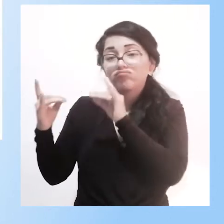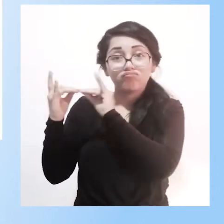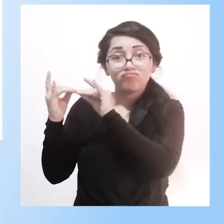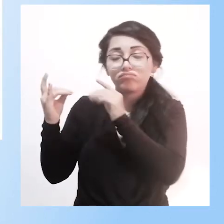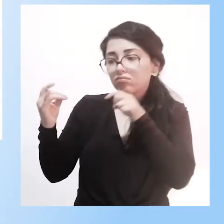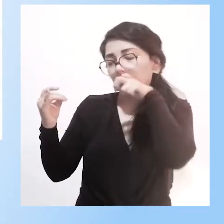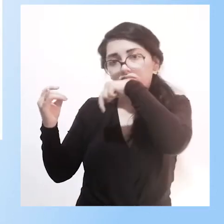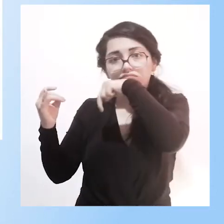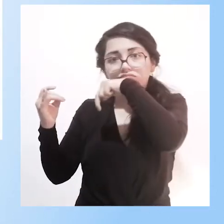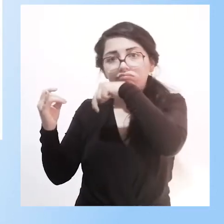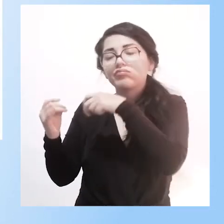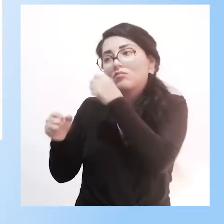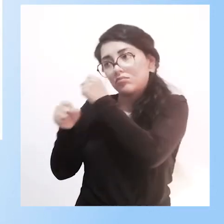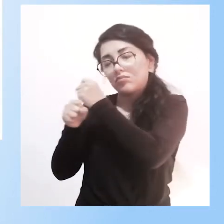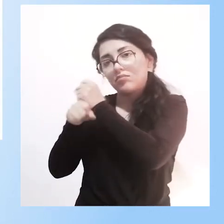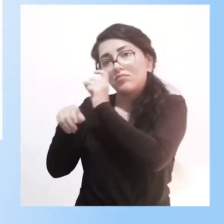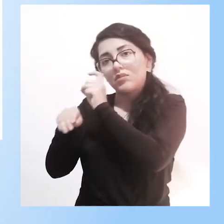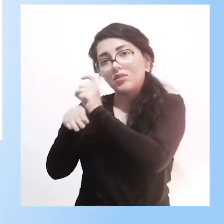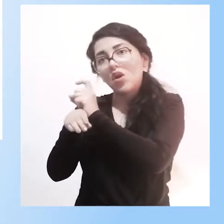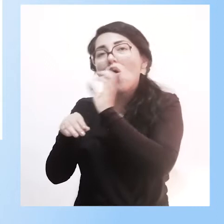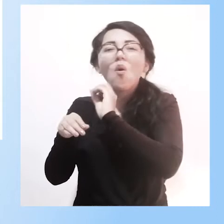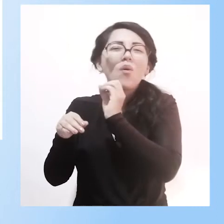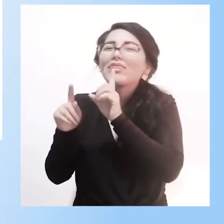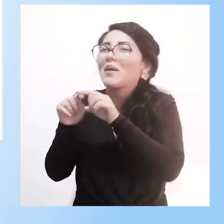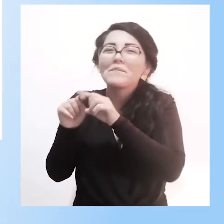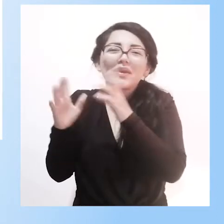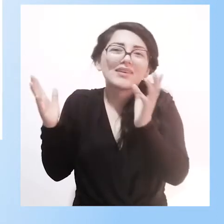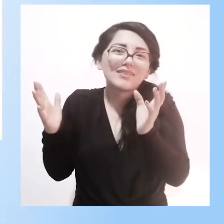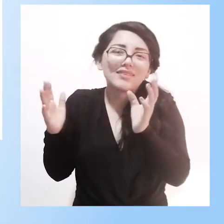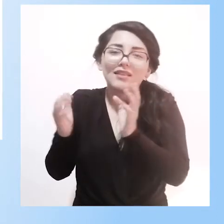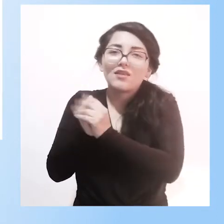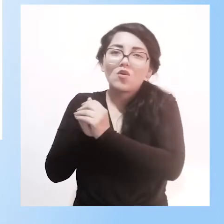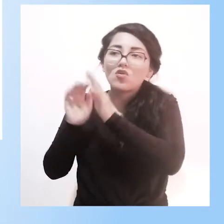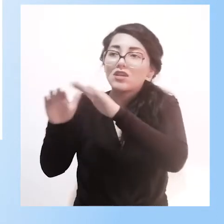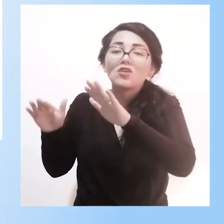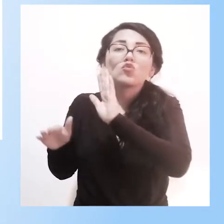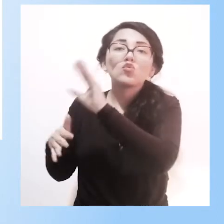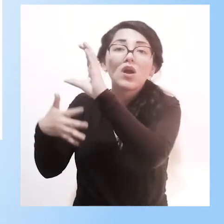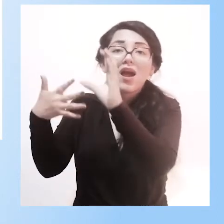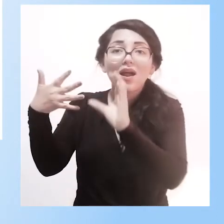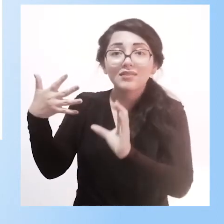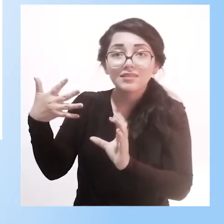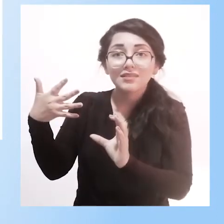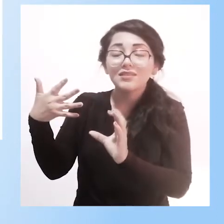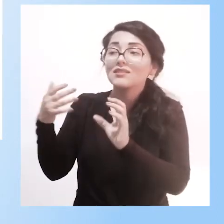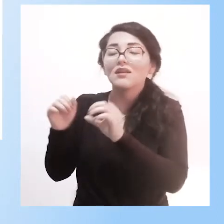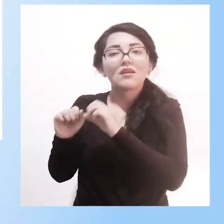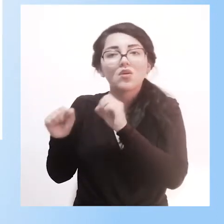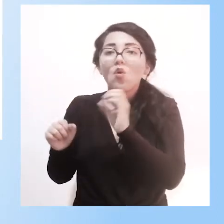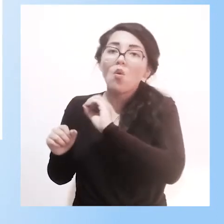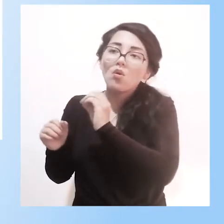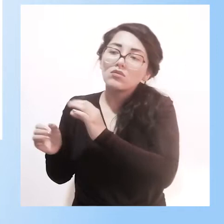modalidades que nos permita el caso, que siempre es individual, y la situación